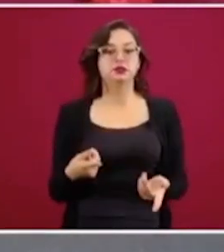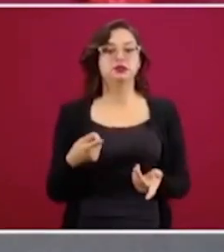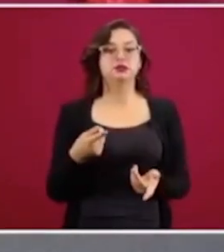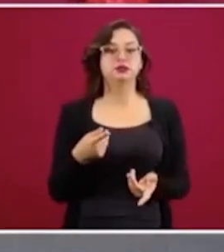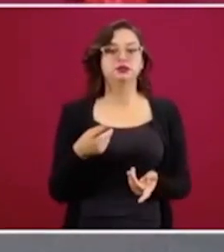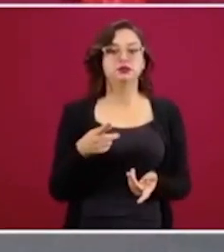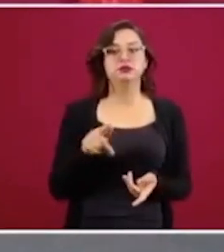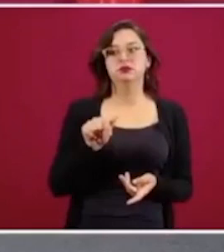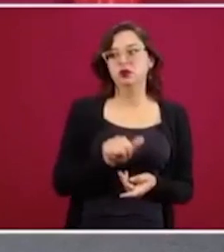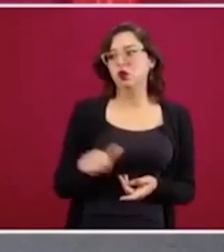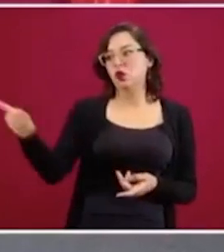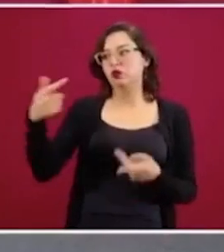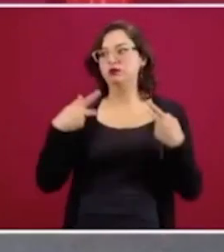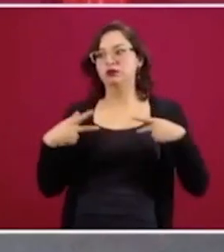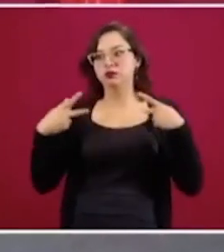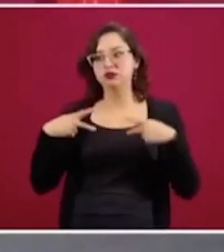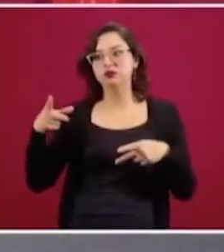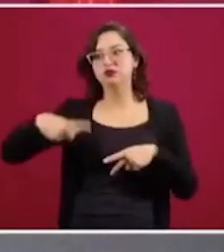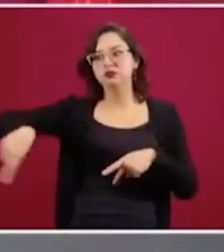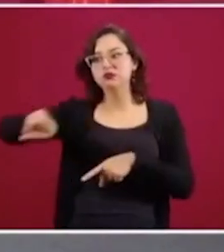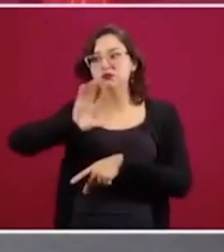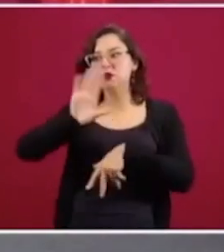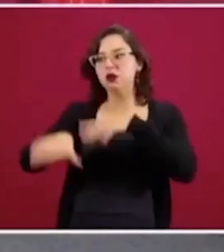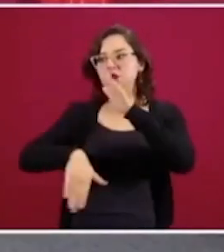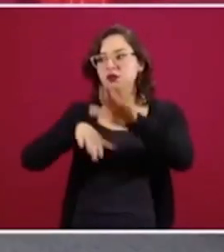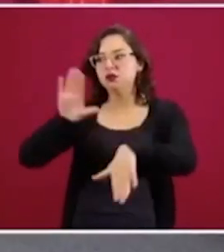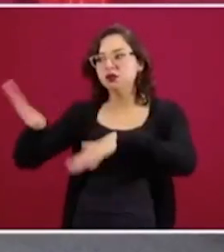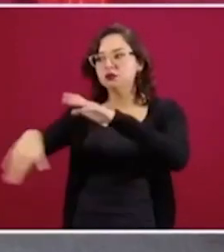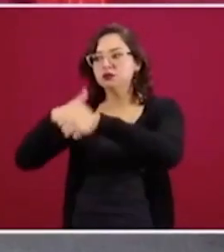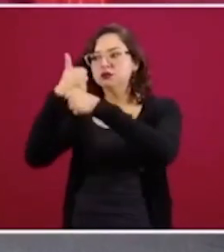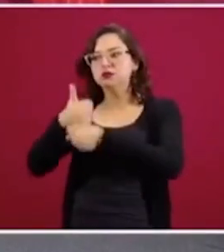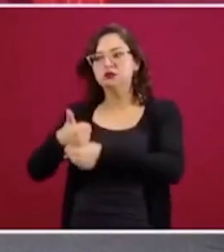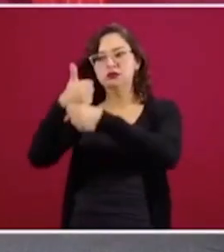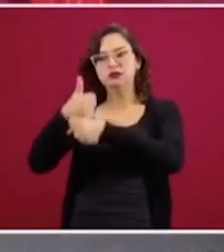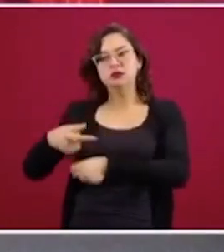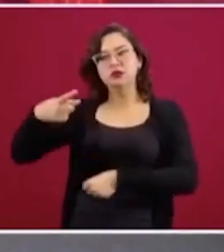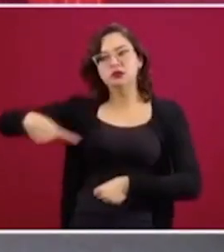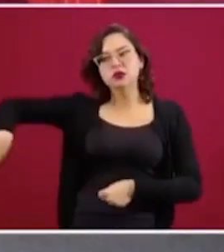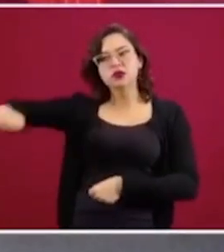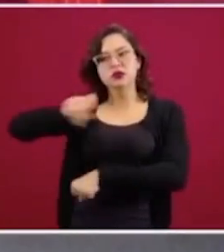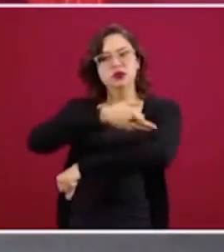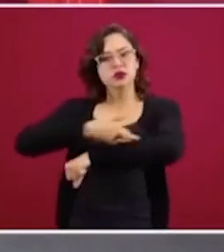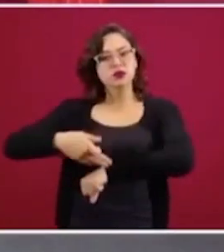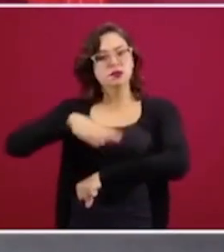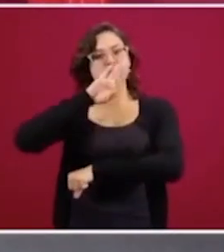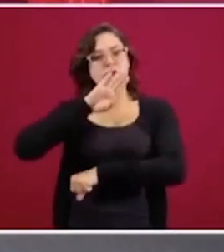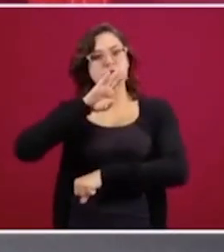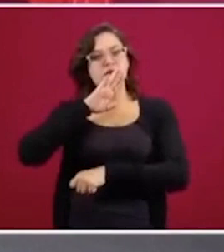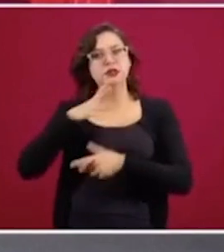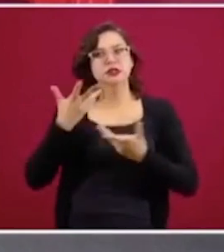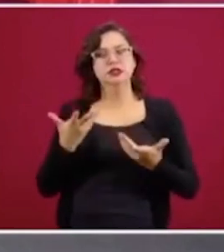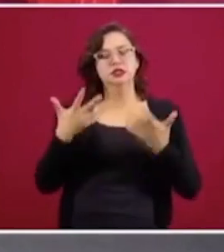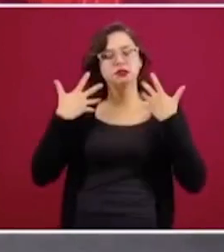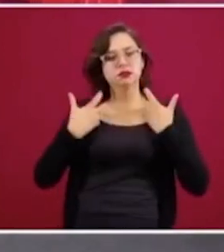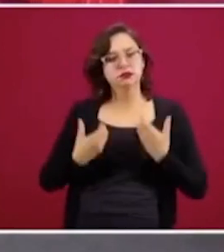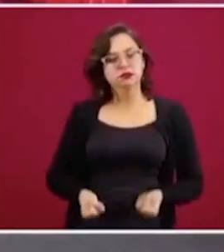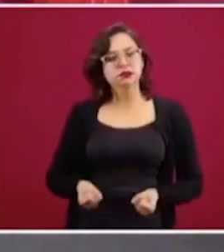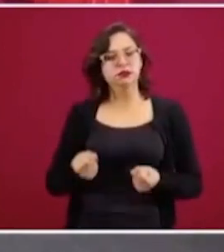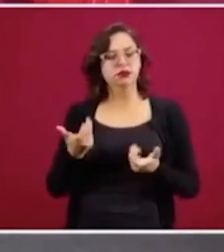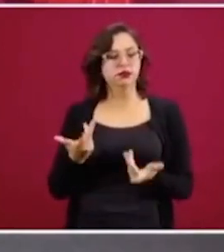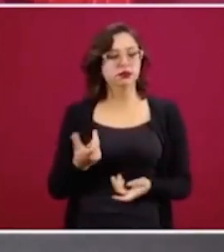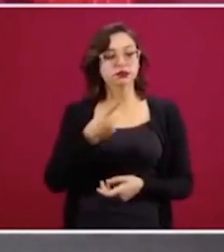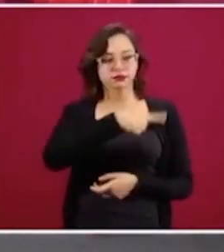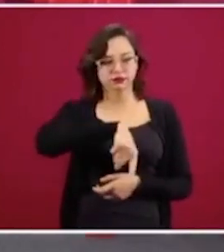madres y de los familiares de las víctimas, que no vengan a pensar